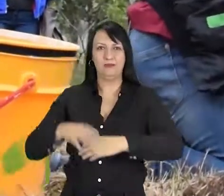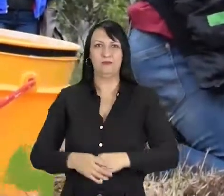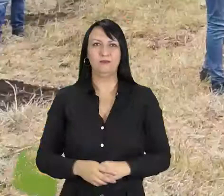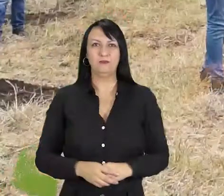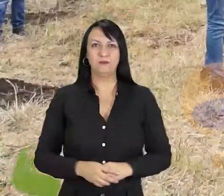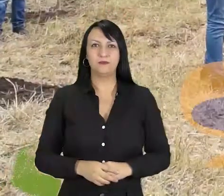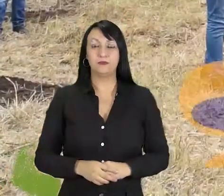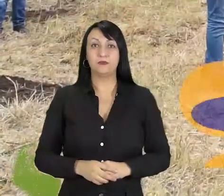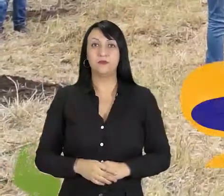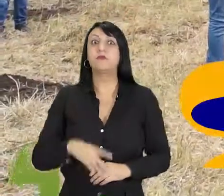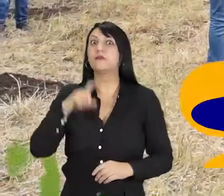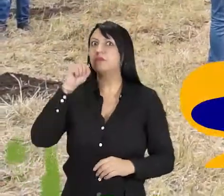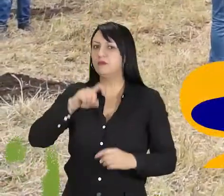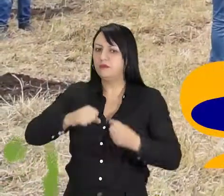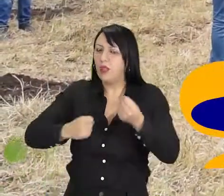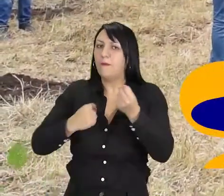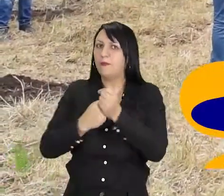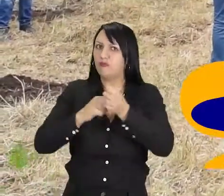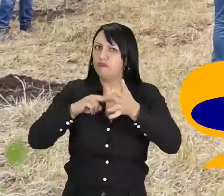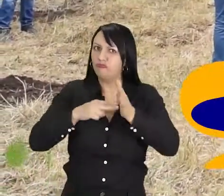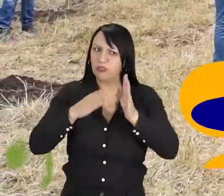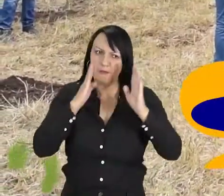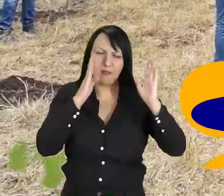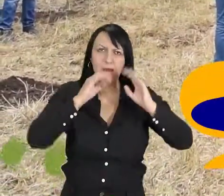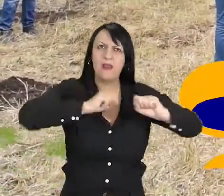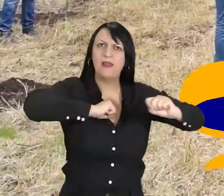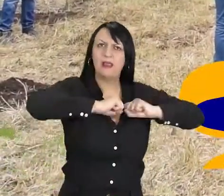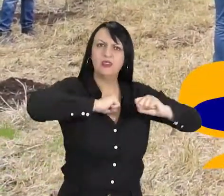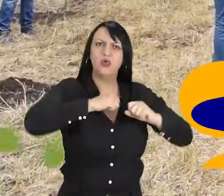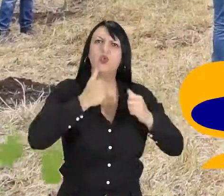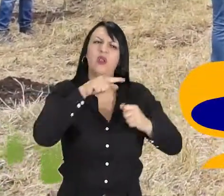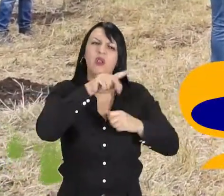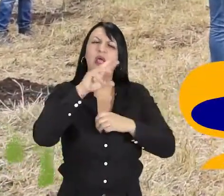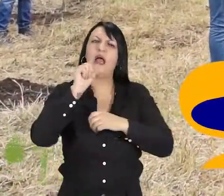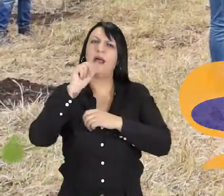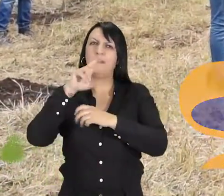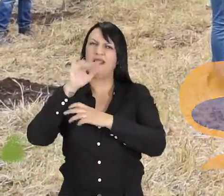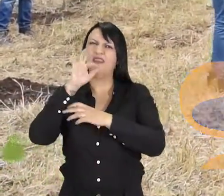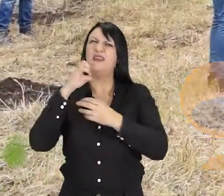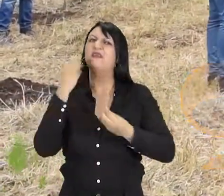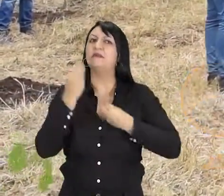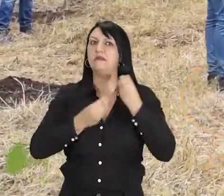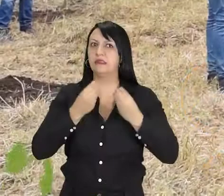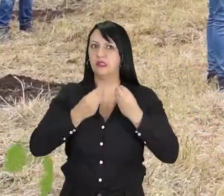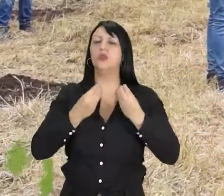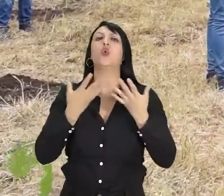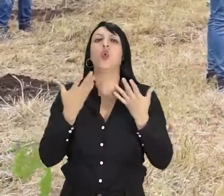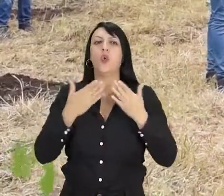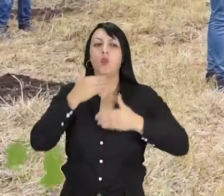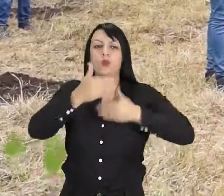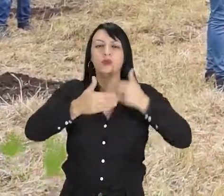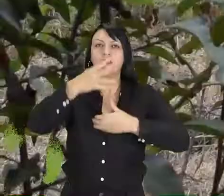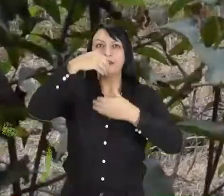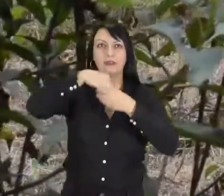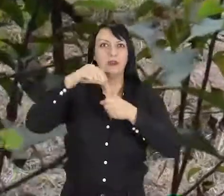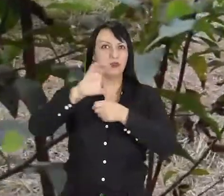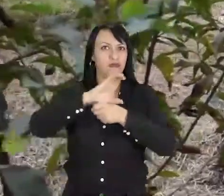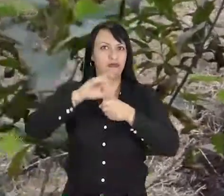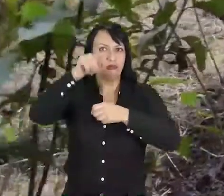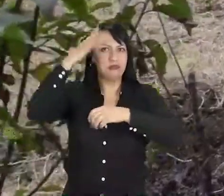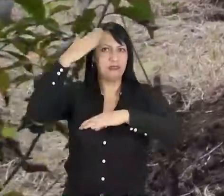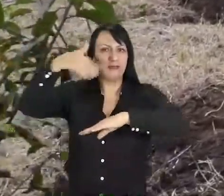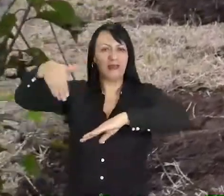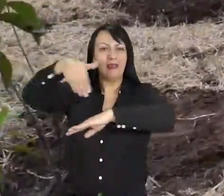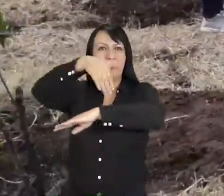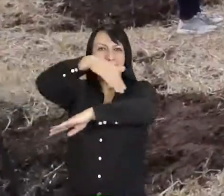La Secretaría viene desarrollando acompañamiento técnico a todas las actividades que viene ejecutando Avante en las obras de movilidad de la ciudad, tanto en carrera